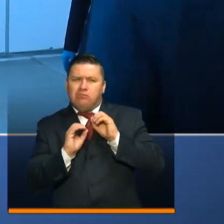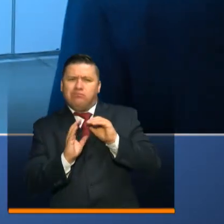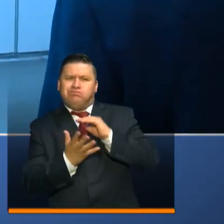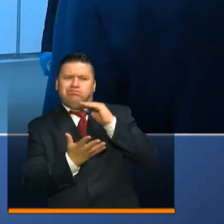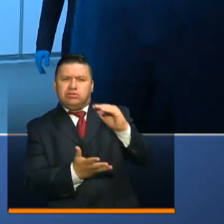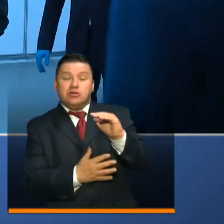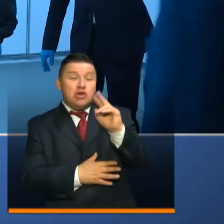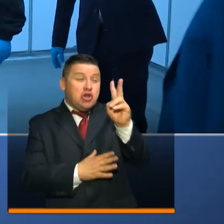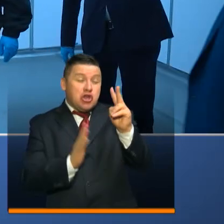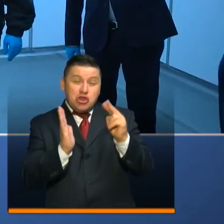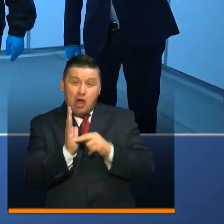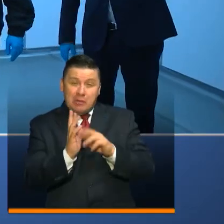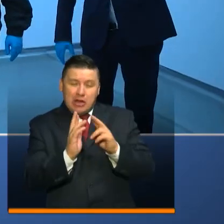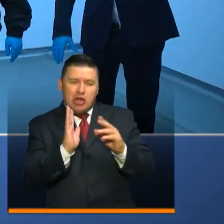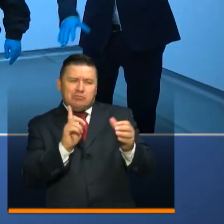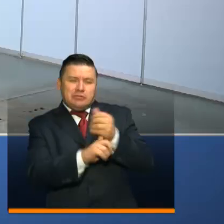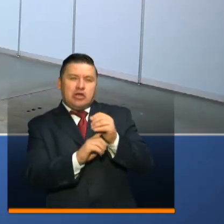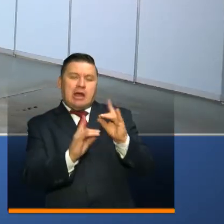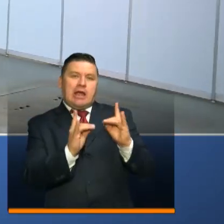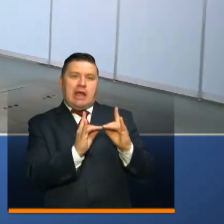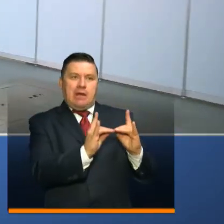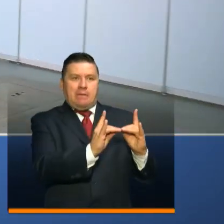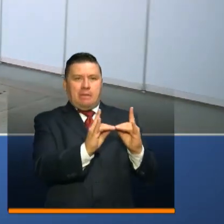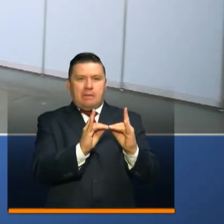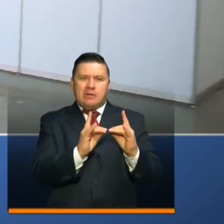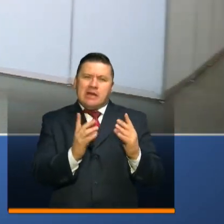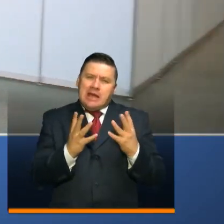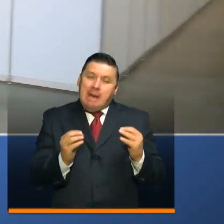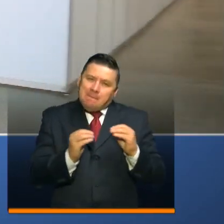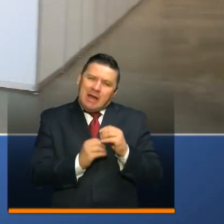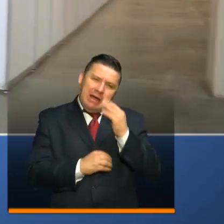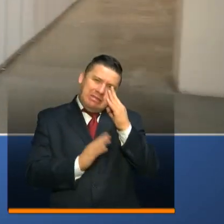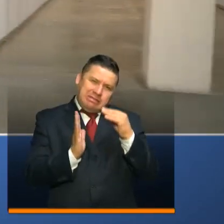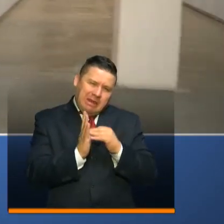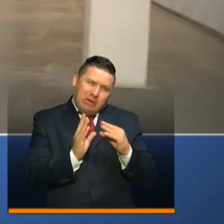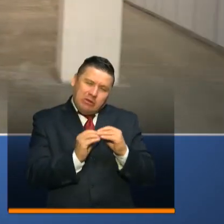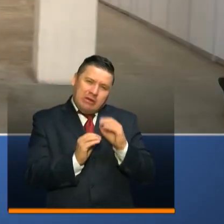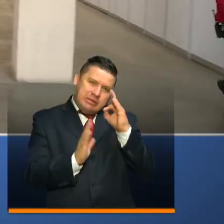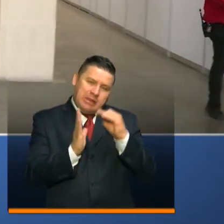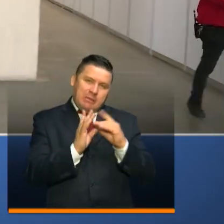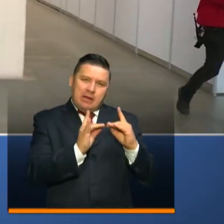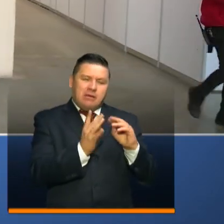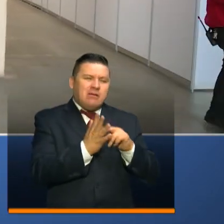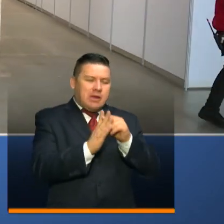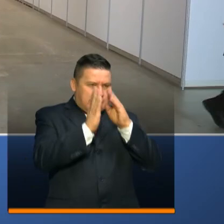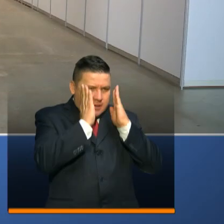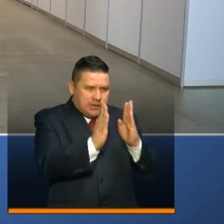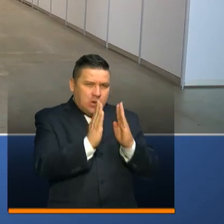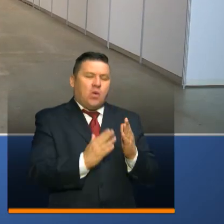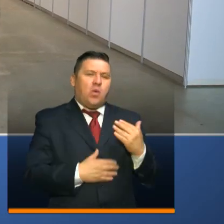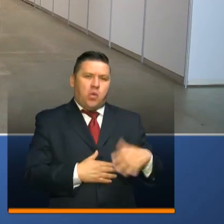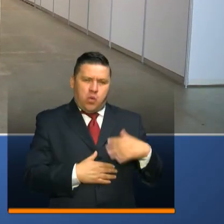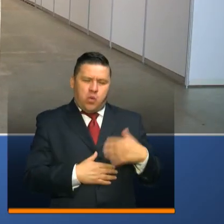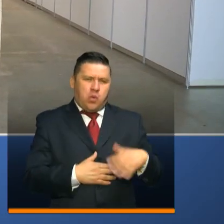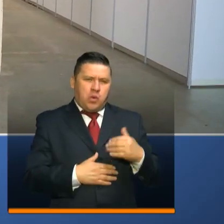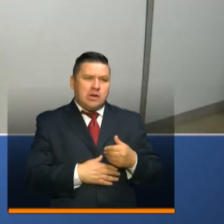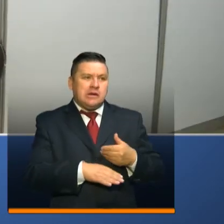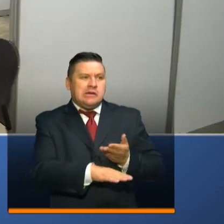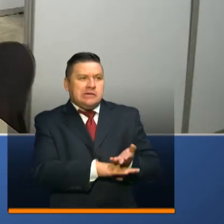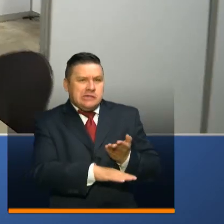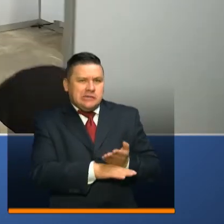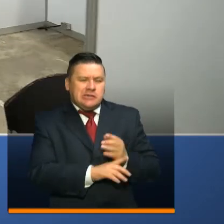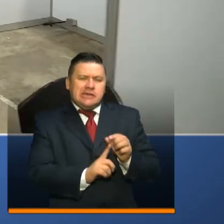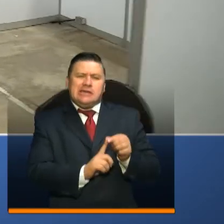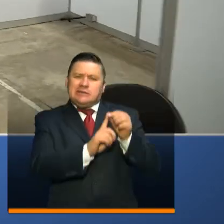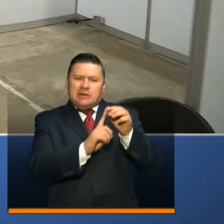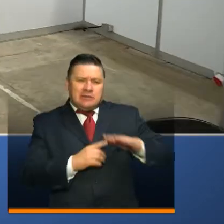cerca de 2.000 camas, que pueden llegar a ser 3.000, que permiten atender con una serie de requerimientos